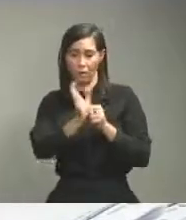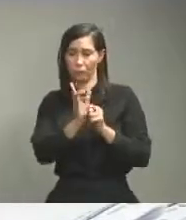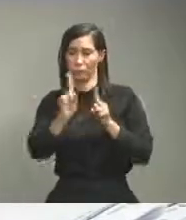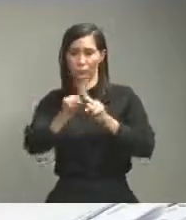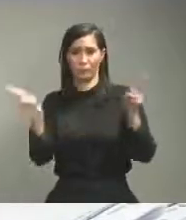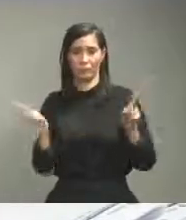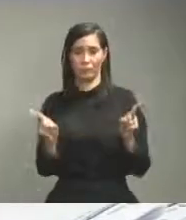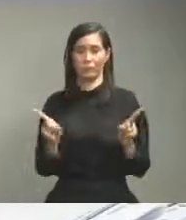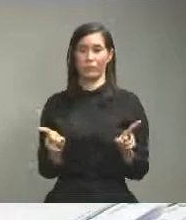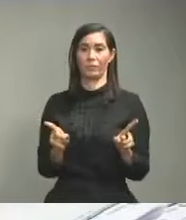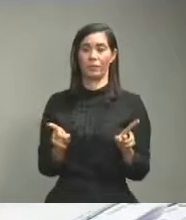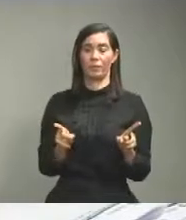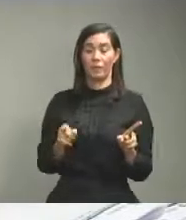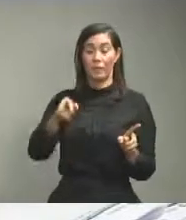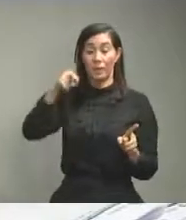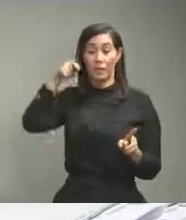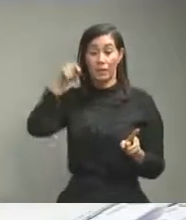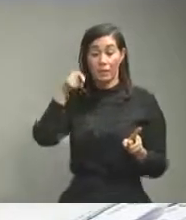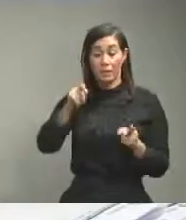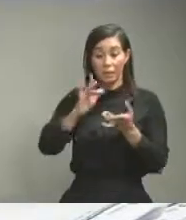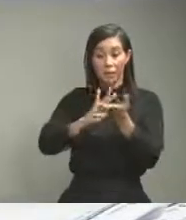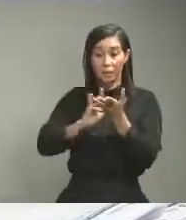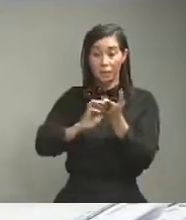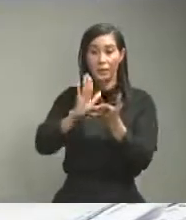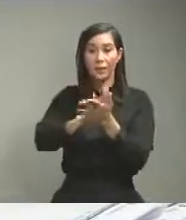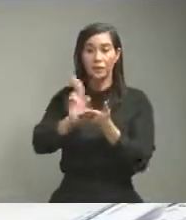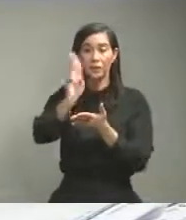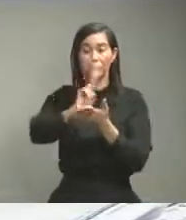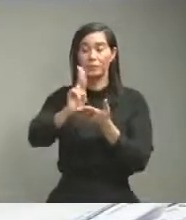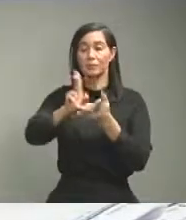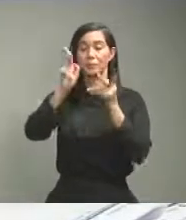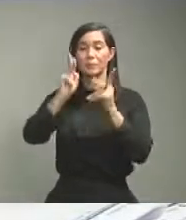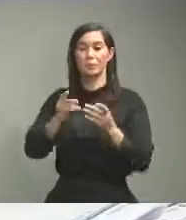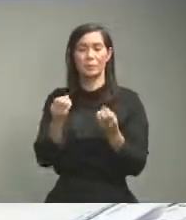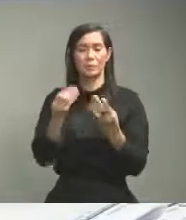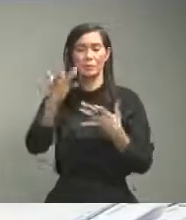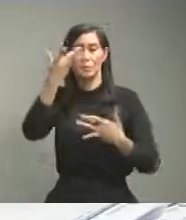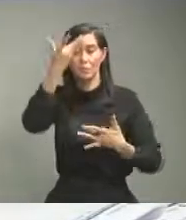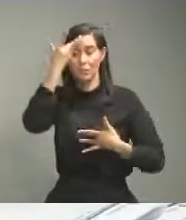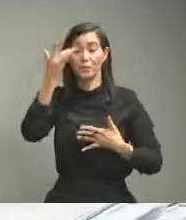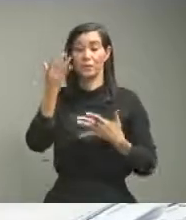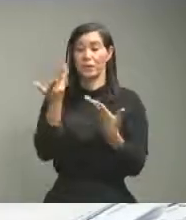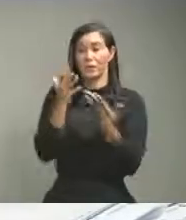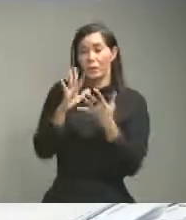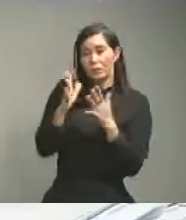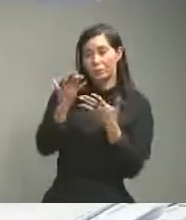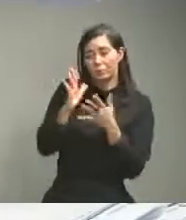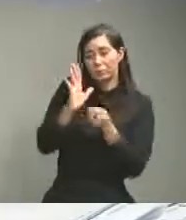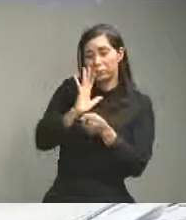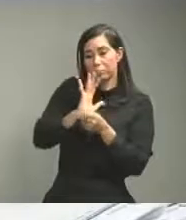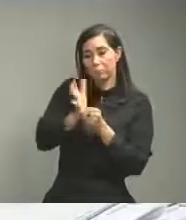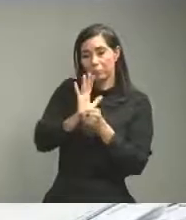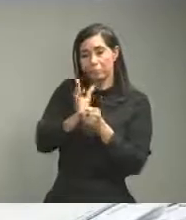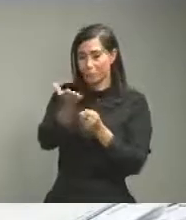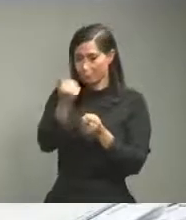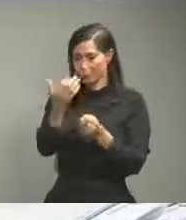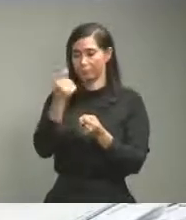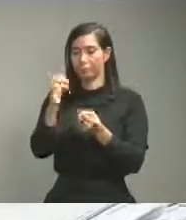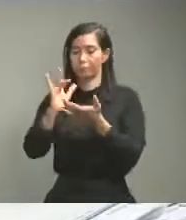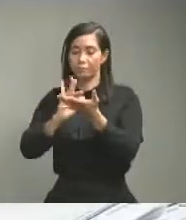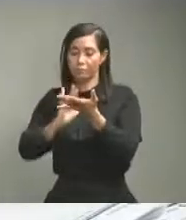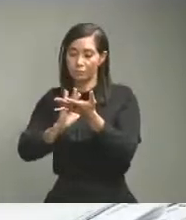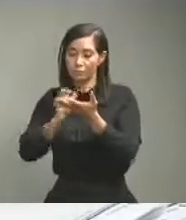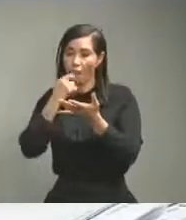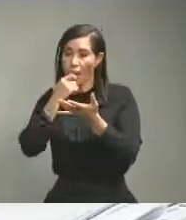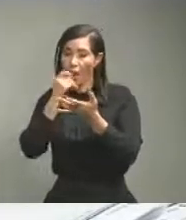mide inmunoglobulinas y para producir esos anticuerpos necesita un tiempo para